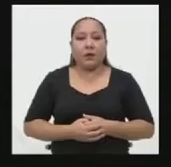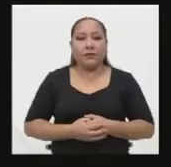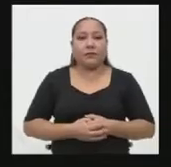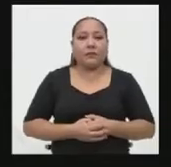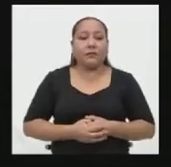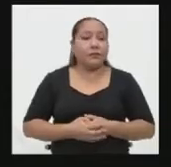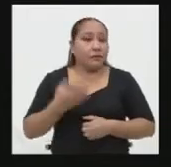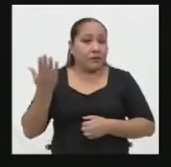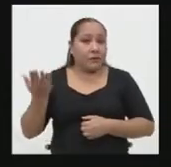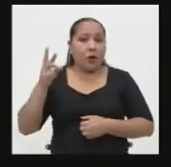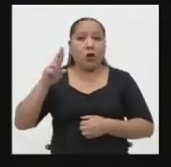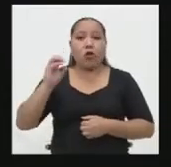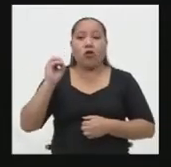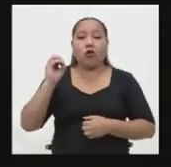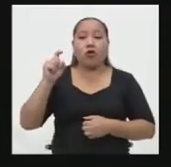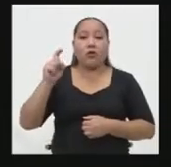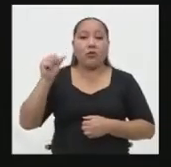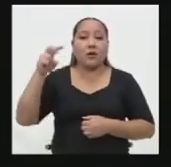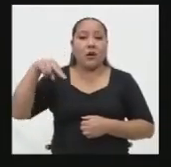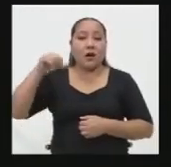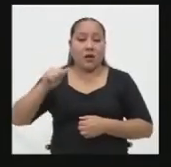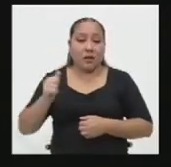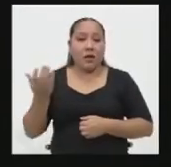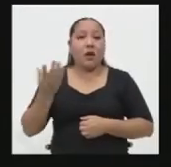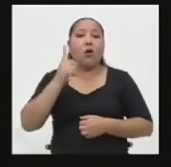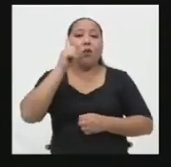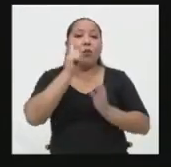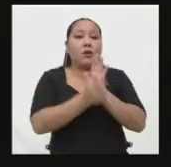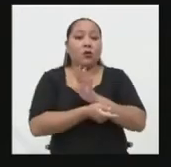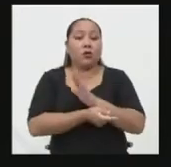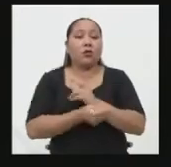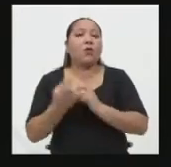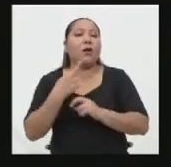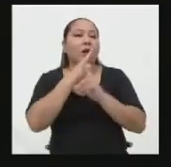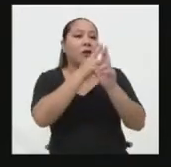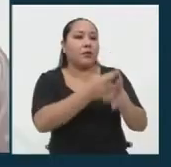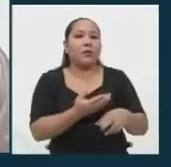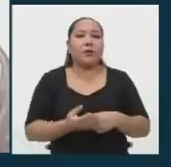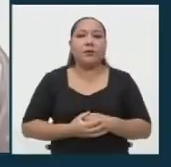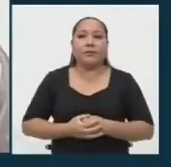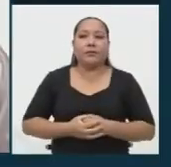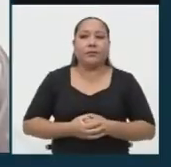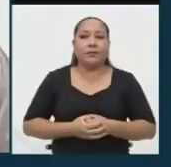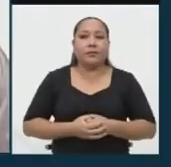La candidata Roxana Cristina López La Rosa tiene un minuto para su dúplica. Adelante.